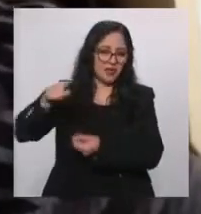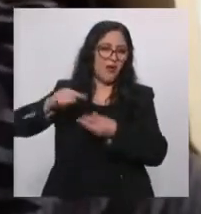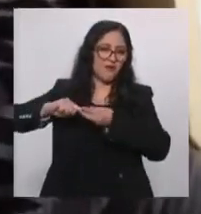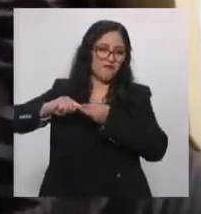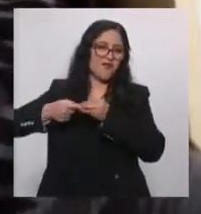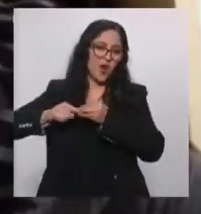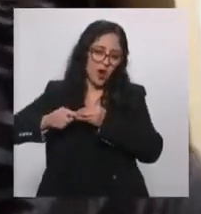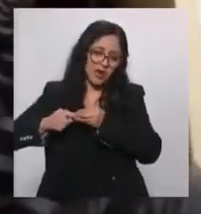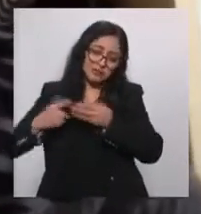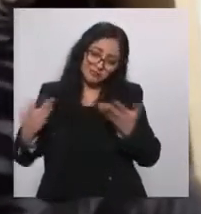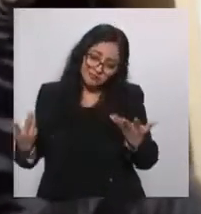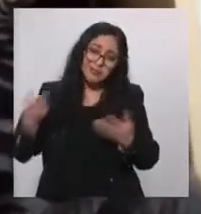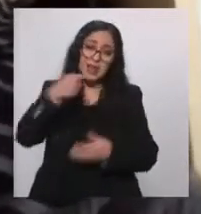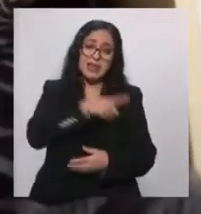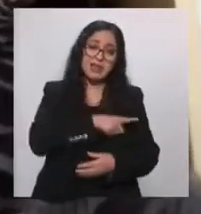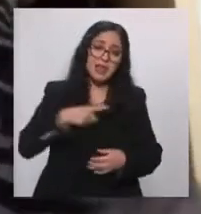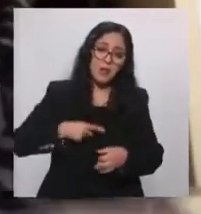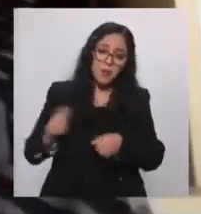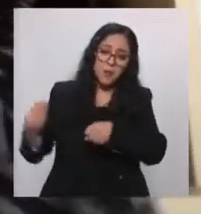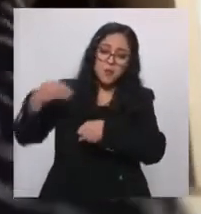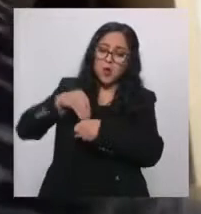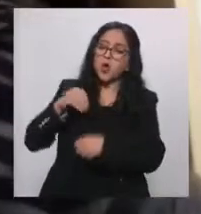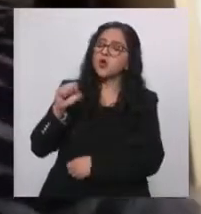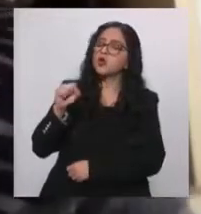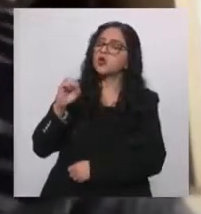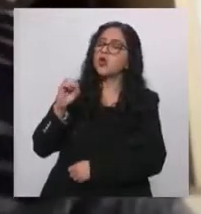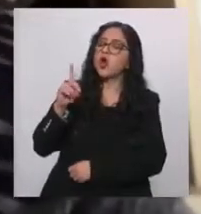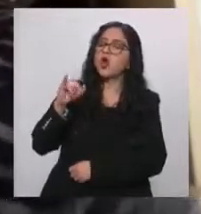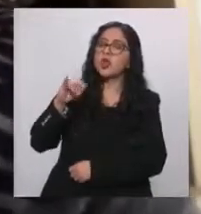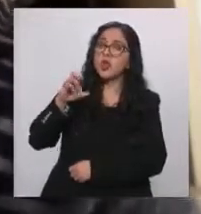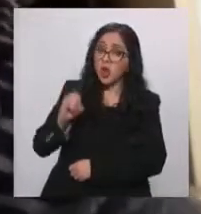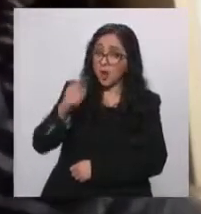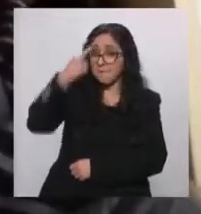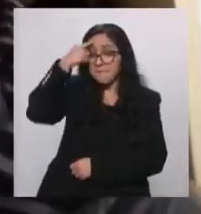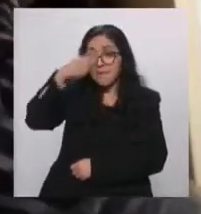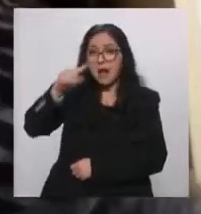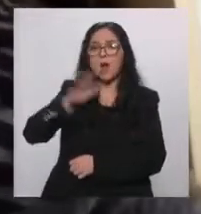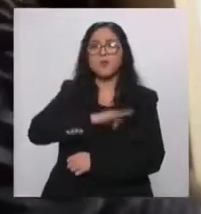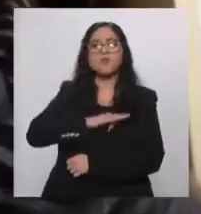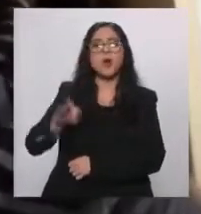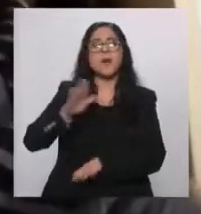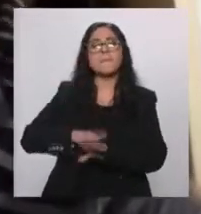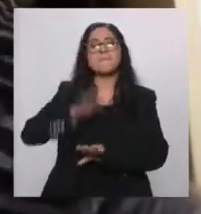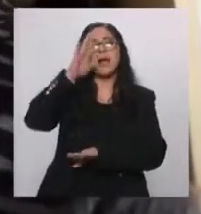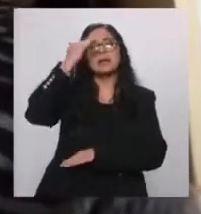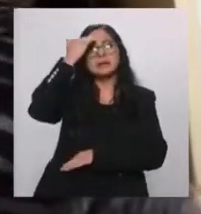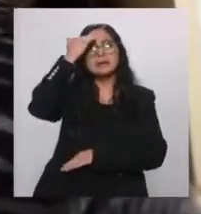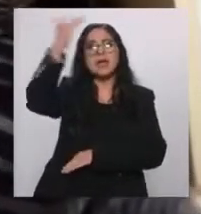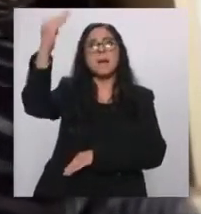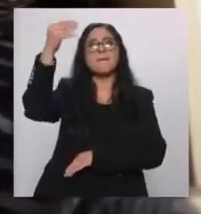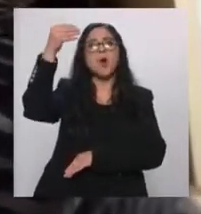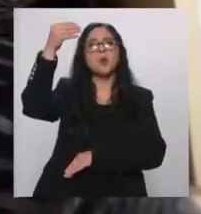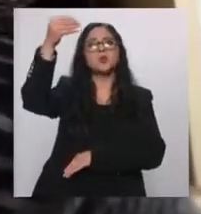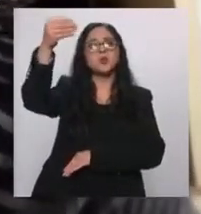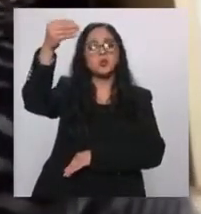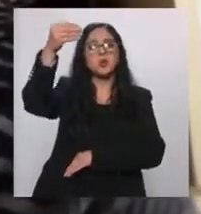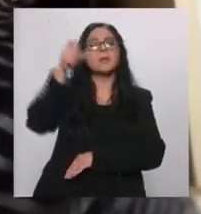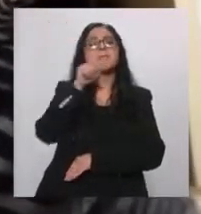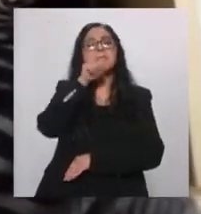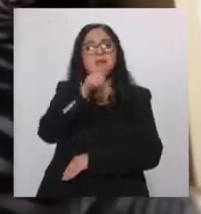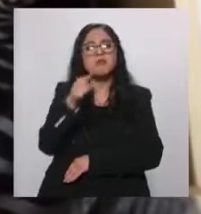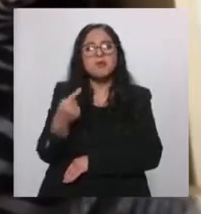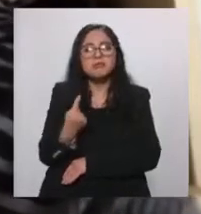que pues lo deben de tener, ¿para qué? Para que tenga una larga vida de anaquel, ¿no? Es por eso que se incluye y también por una cuestión de sabor.